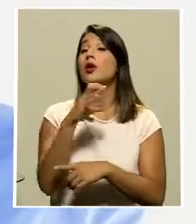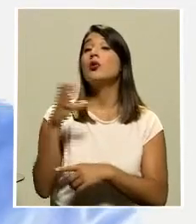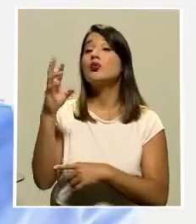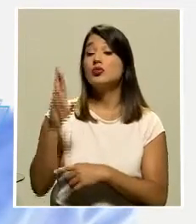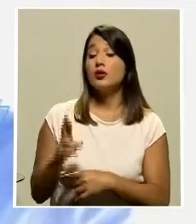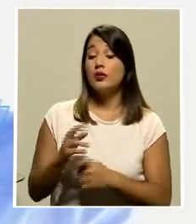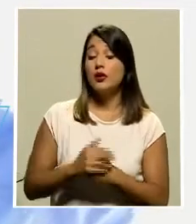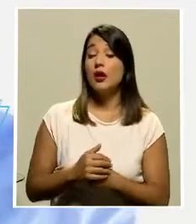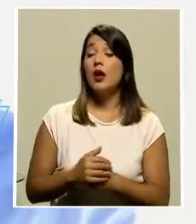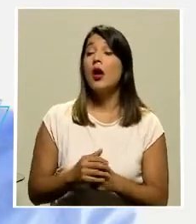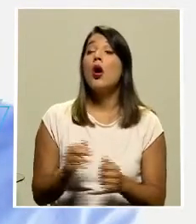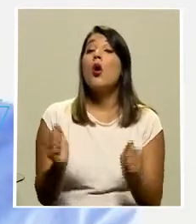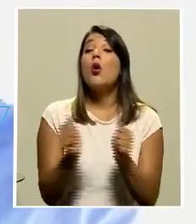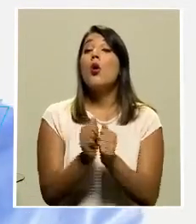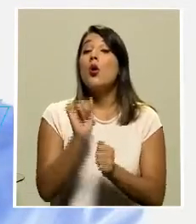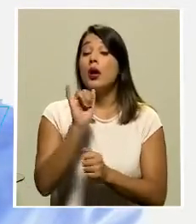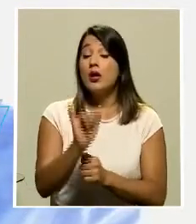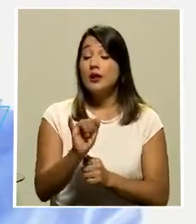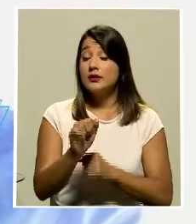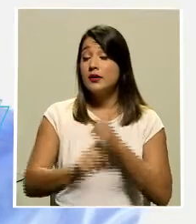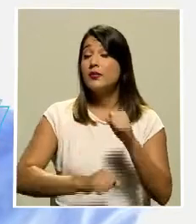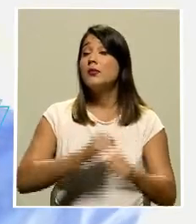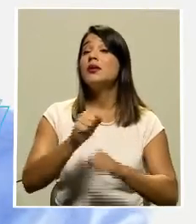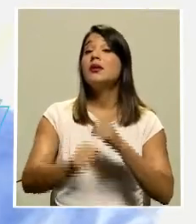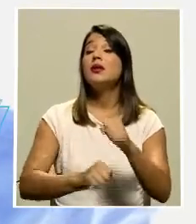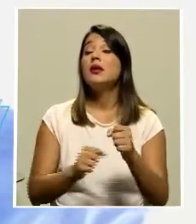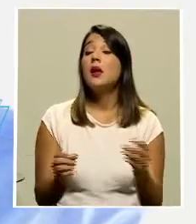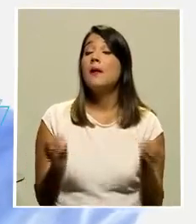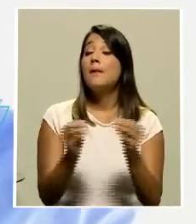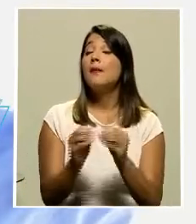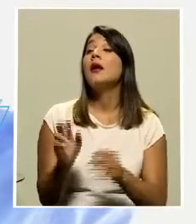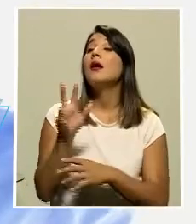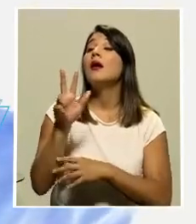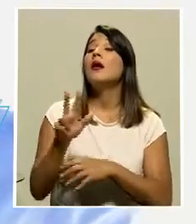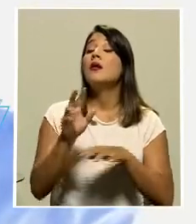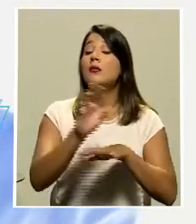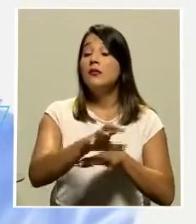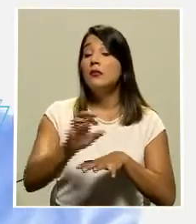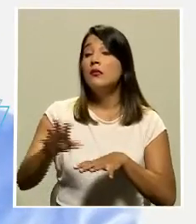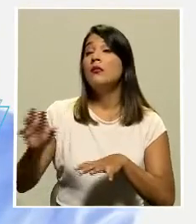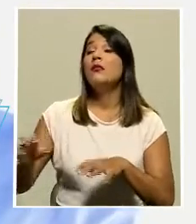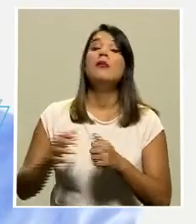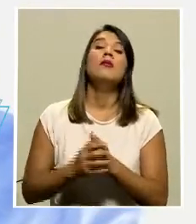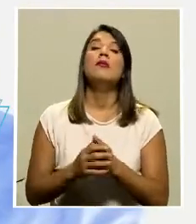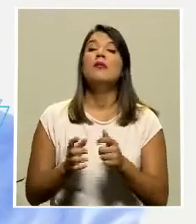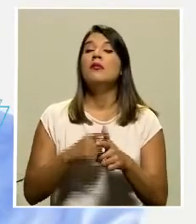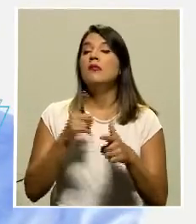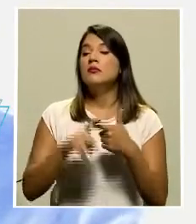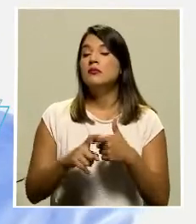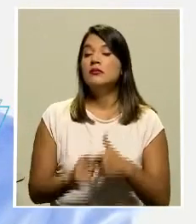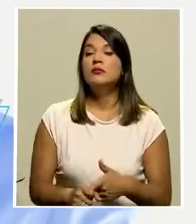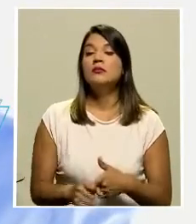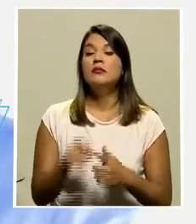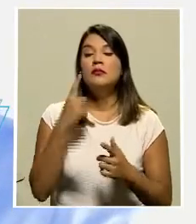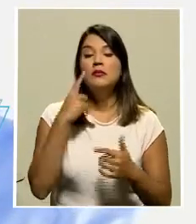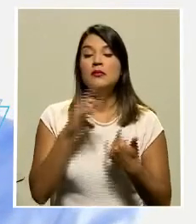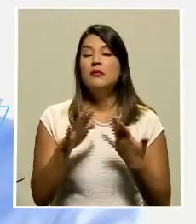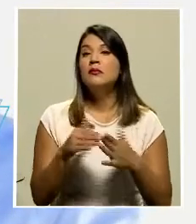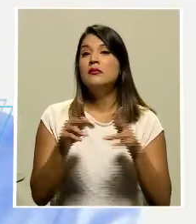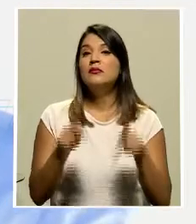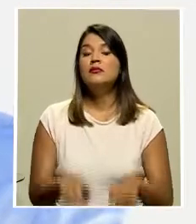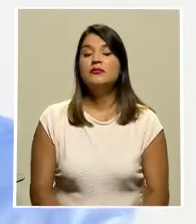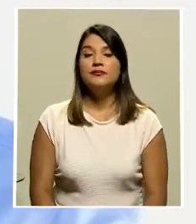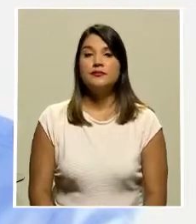bicicleta como bien lo dijo Marcel entre estos tres cantones y en todo el país sea una opción segura y conveniente para todas las personas